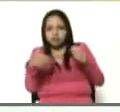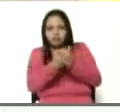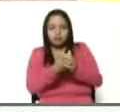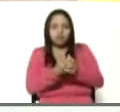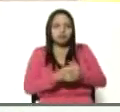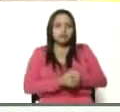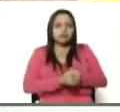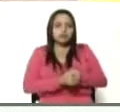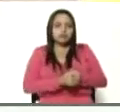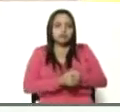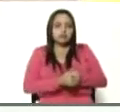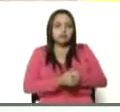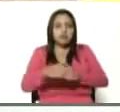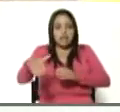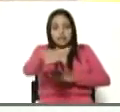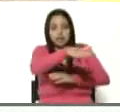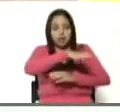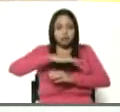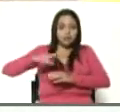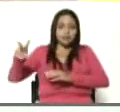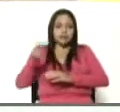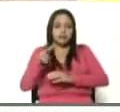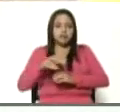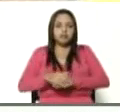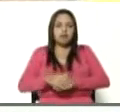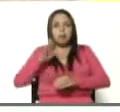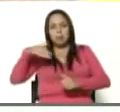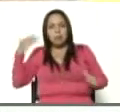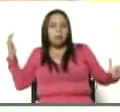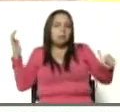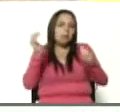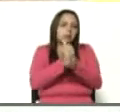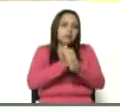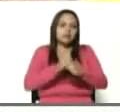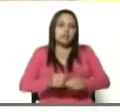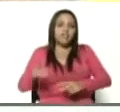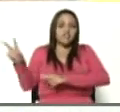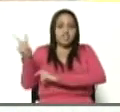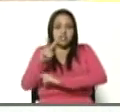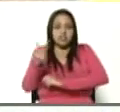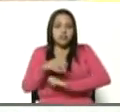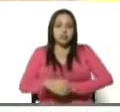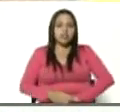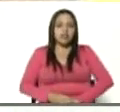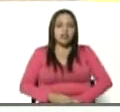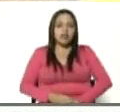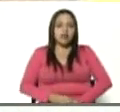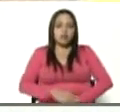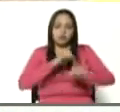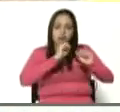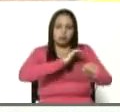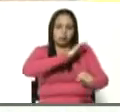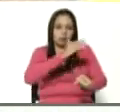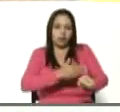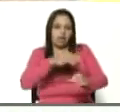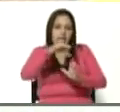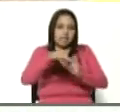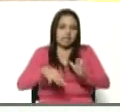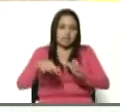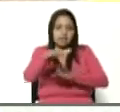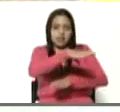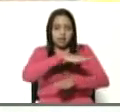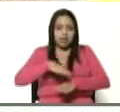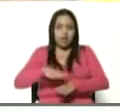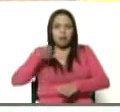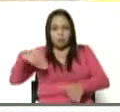del campo venezolano, lo hemos logrado, Venezuela, potencia agroproductiva, lo vamos a